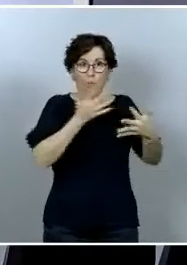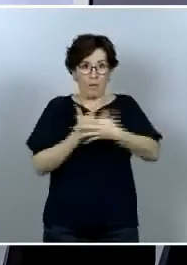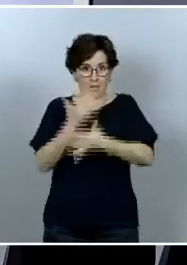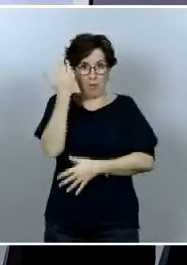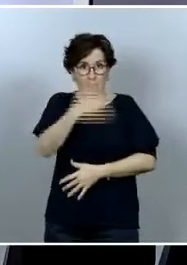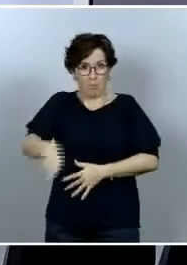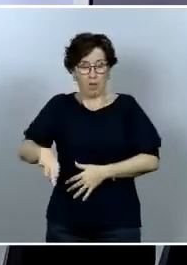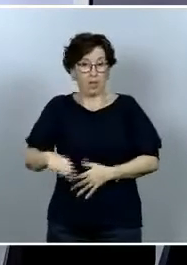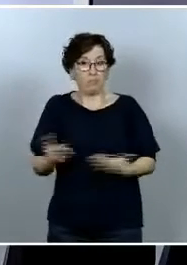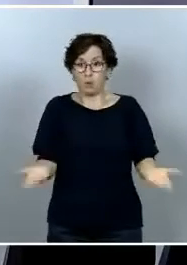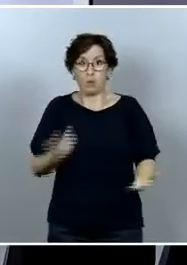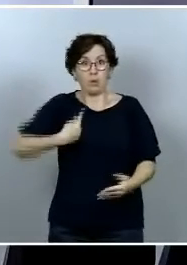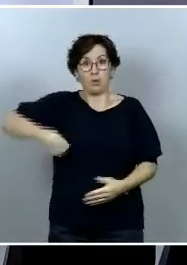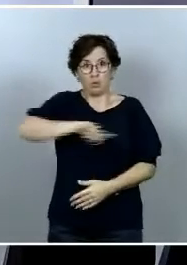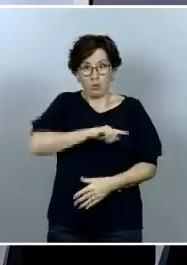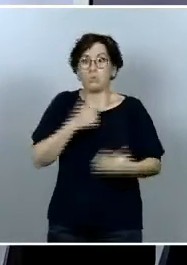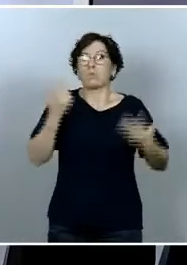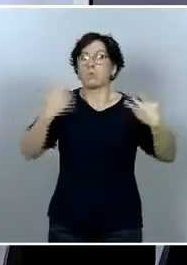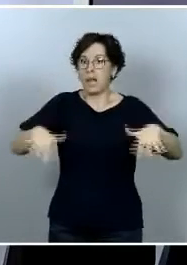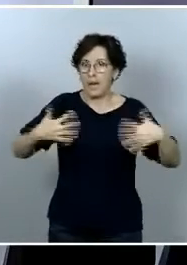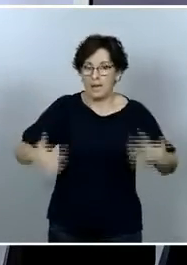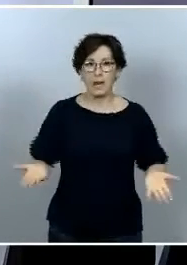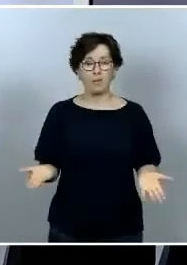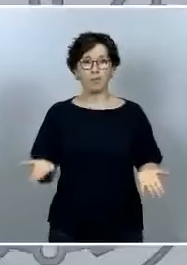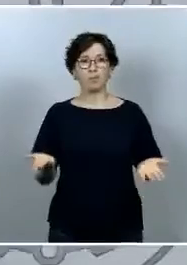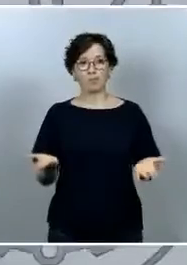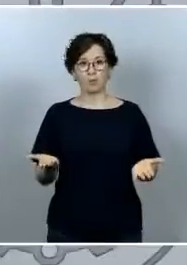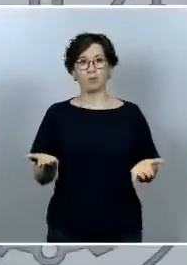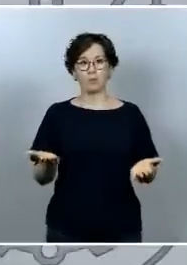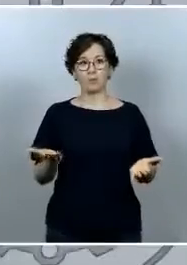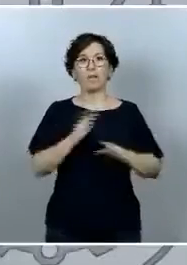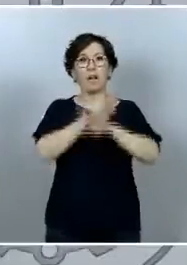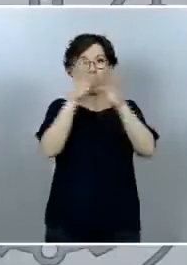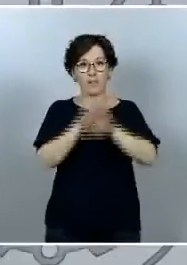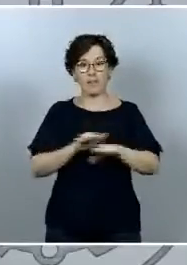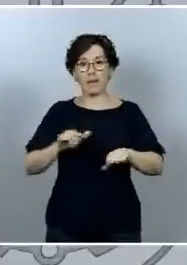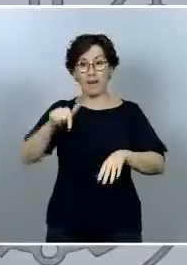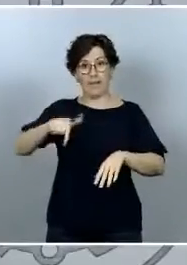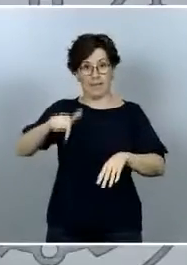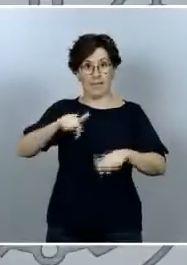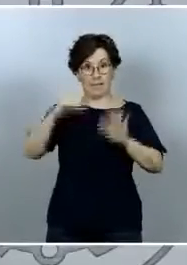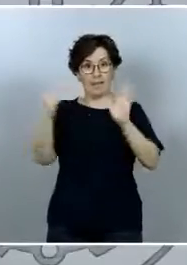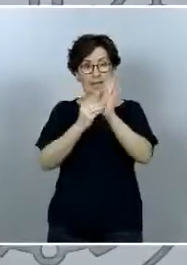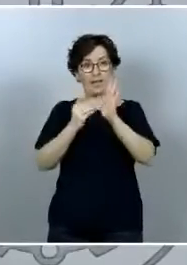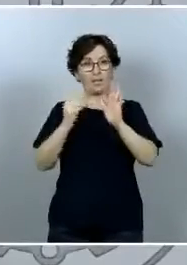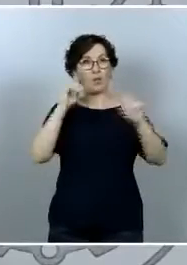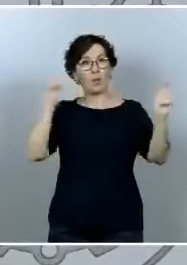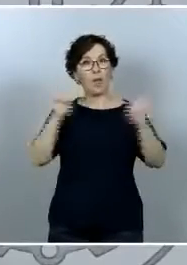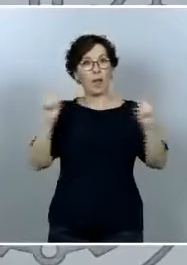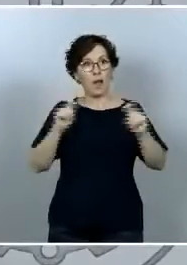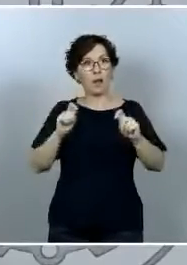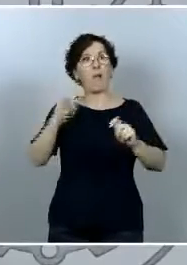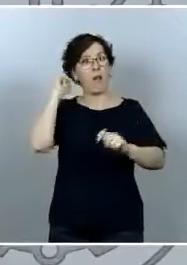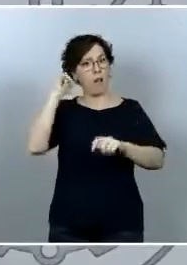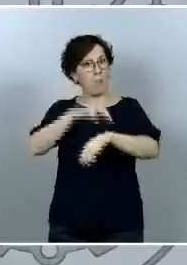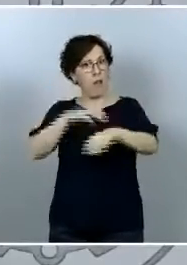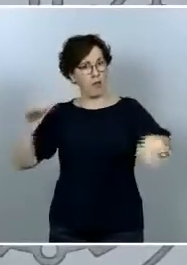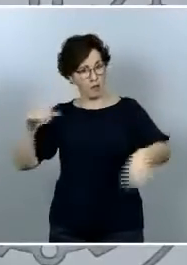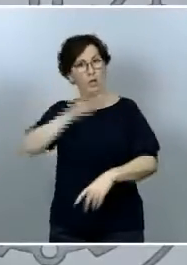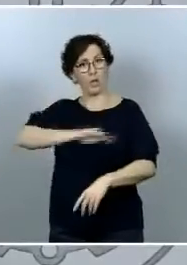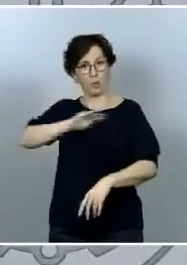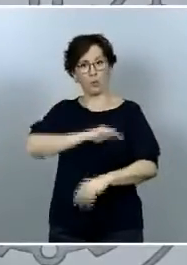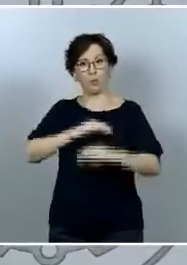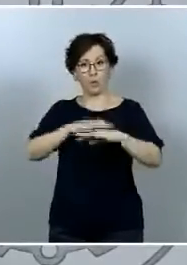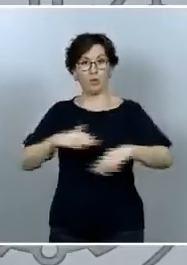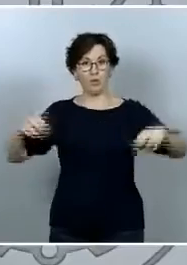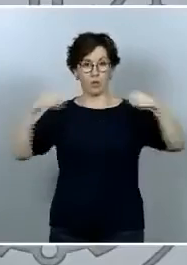nosotros nos alegramos nos congratulamos de que este decreto de alarma cuente con una gran mayoría del congreso de los diputados que permita